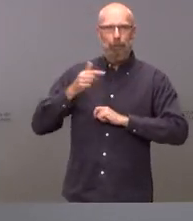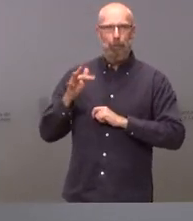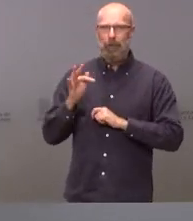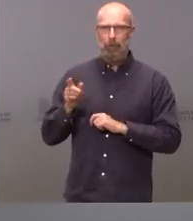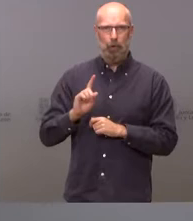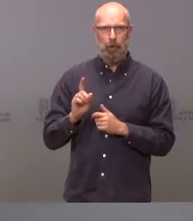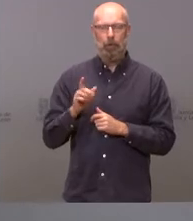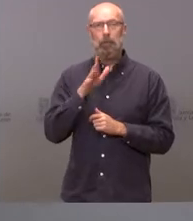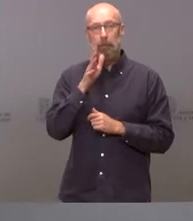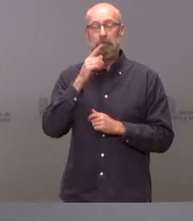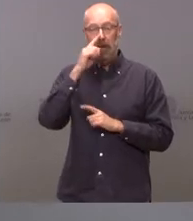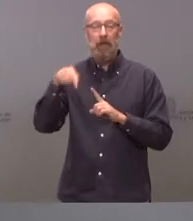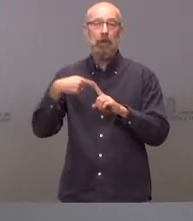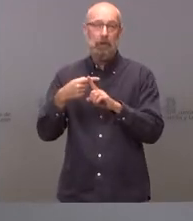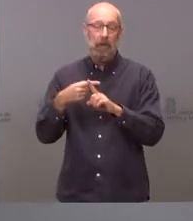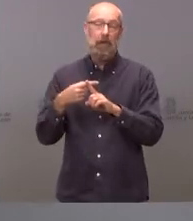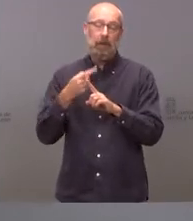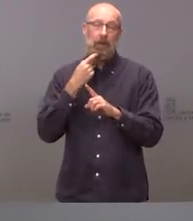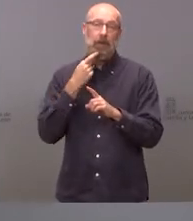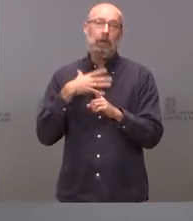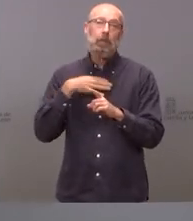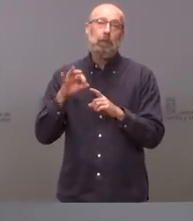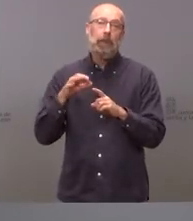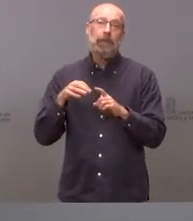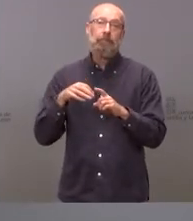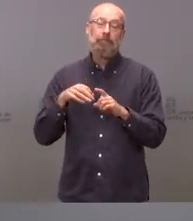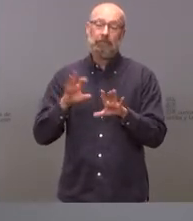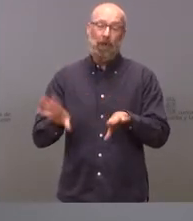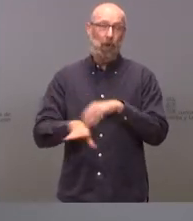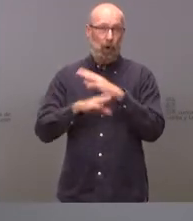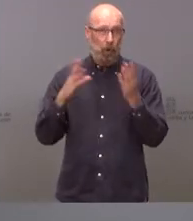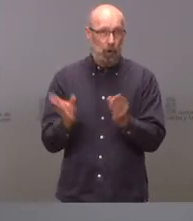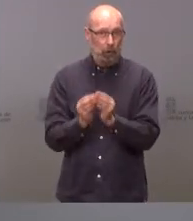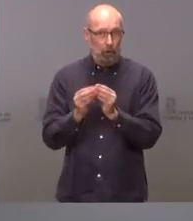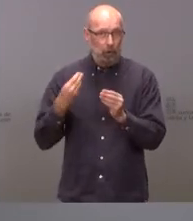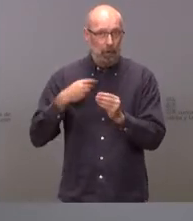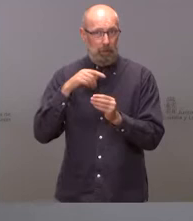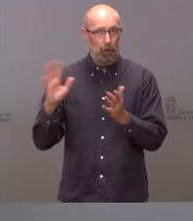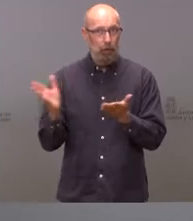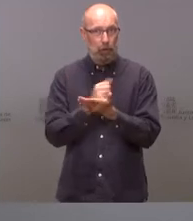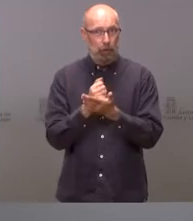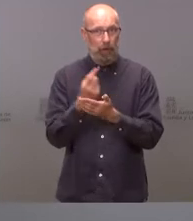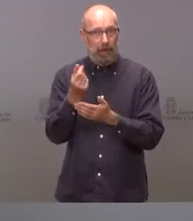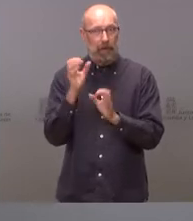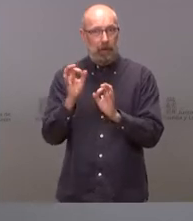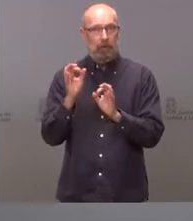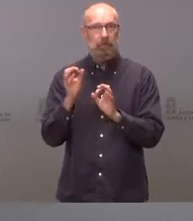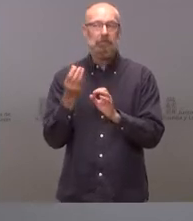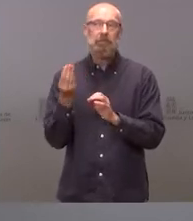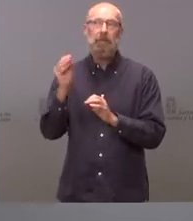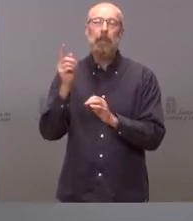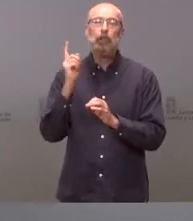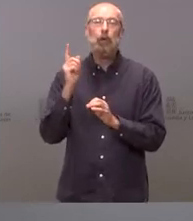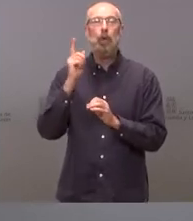para el próximo ejercicio es un crecimiento del conjunto de los fondos asociados al modelo de financiación del 1,5%,